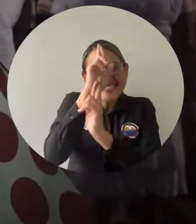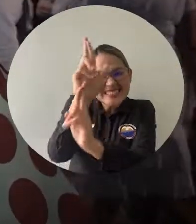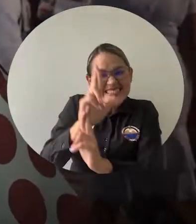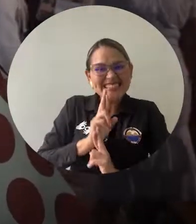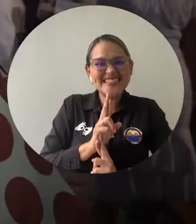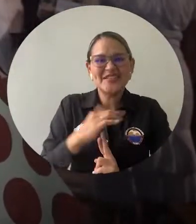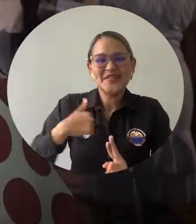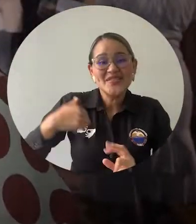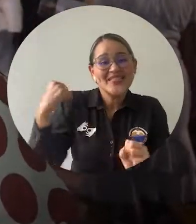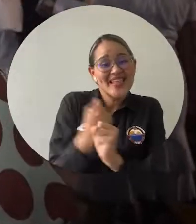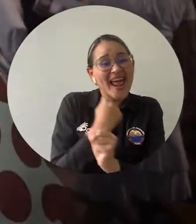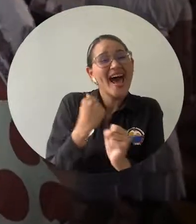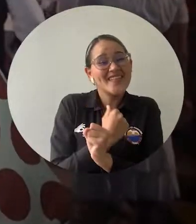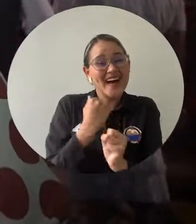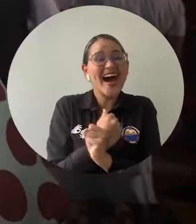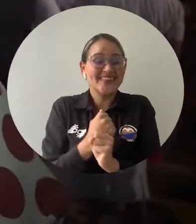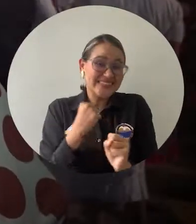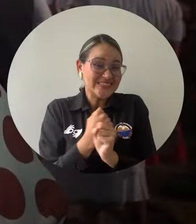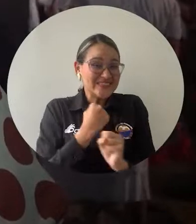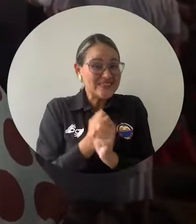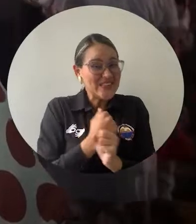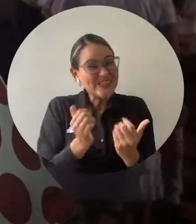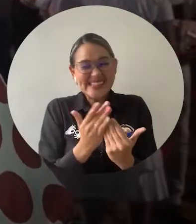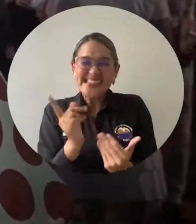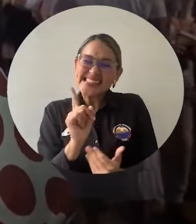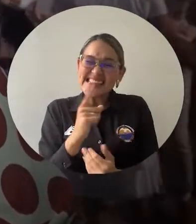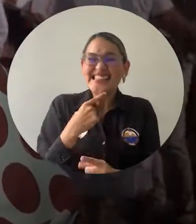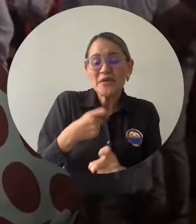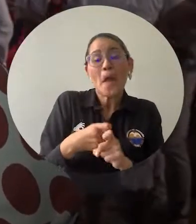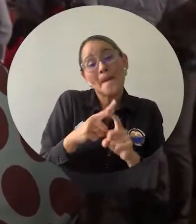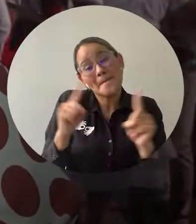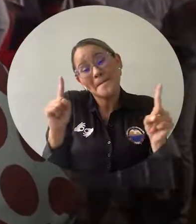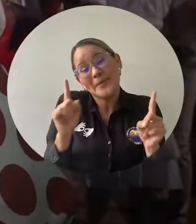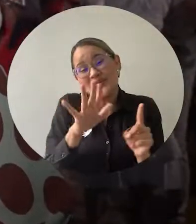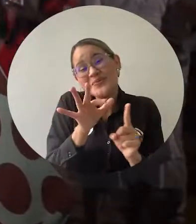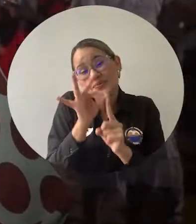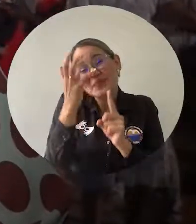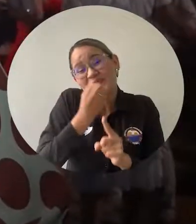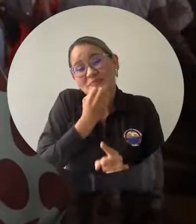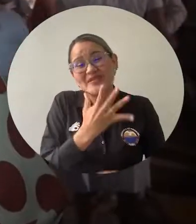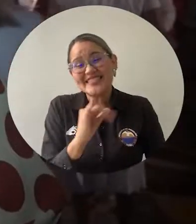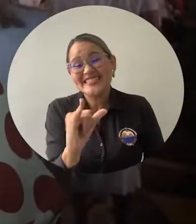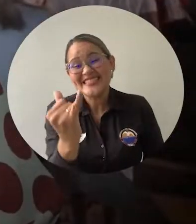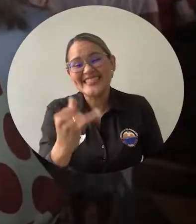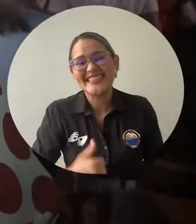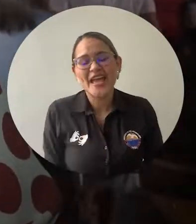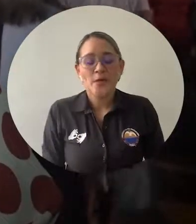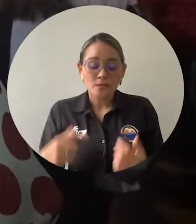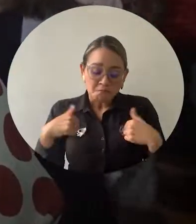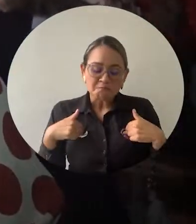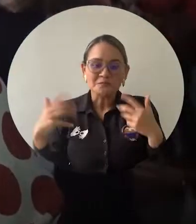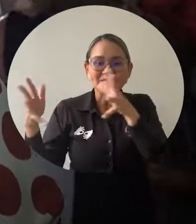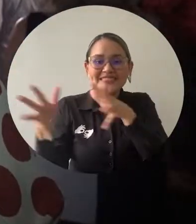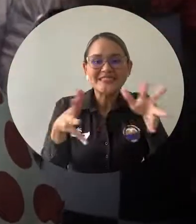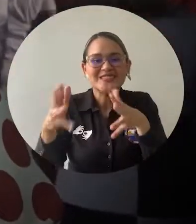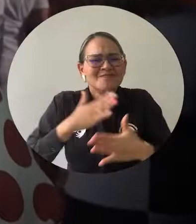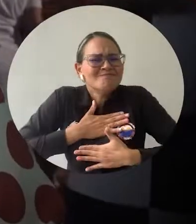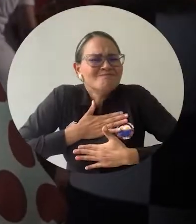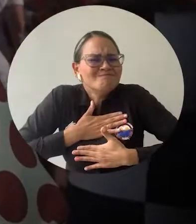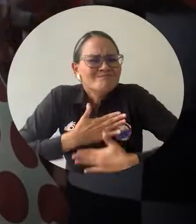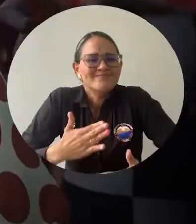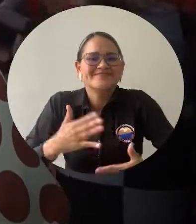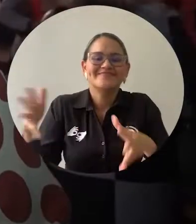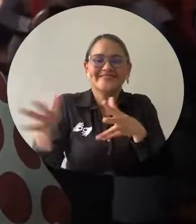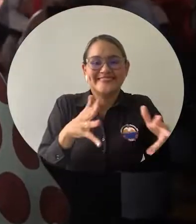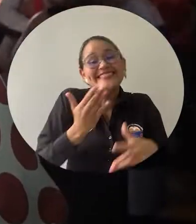labor que es muy difícil, pero maravillosa. Creo que enseñar se hace con pasión